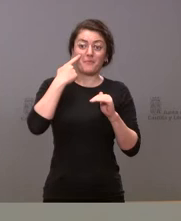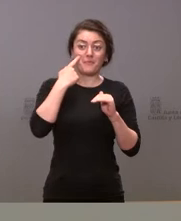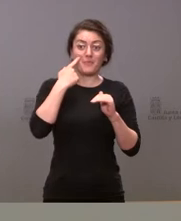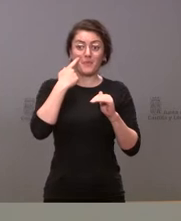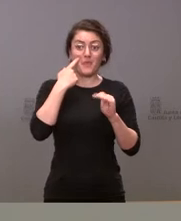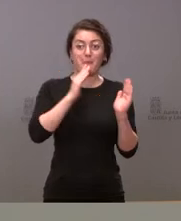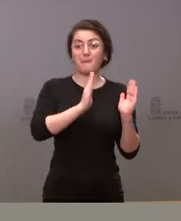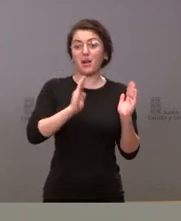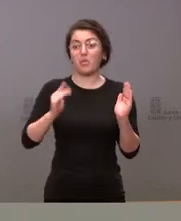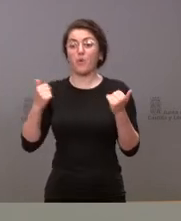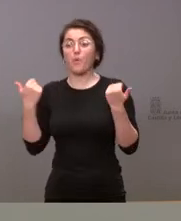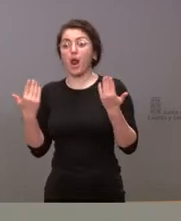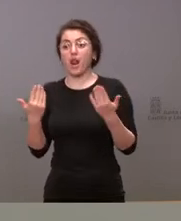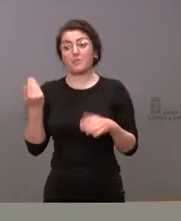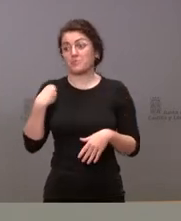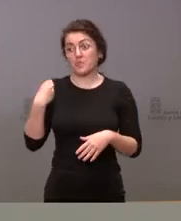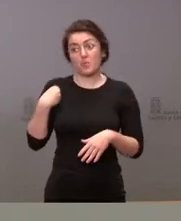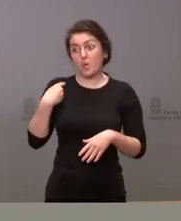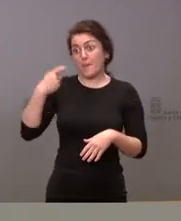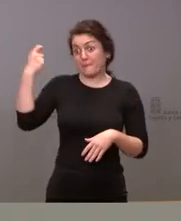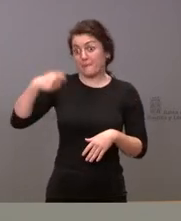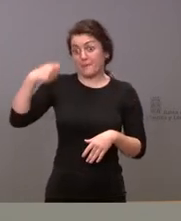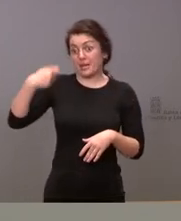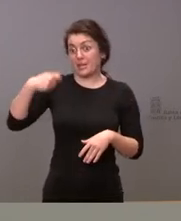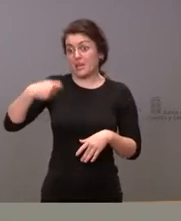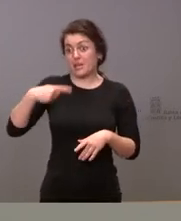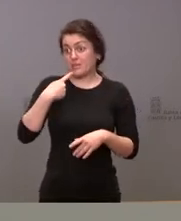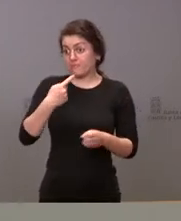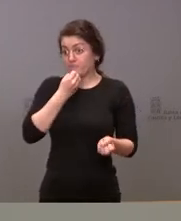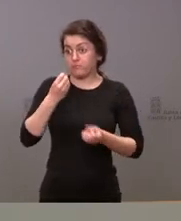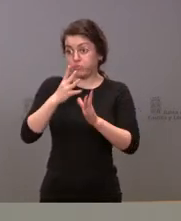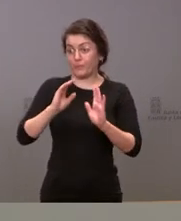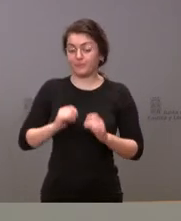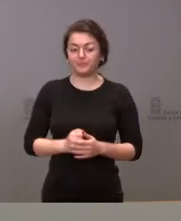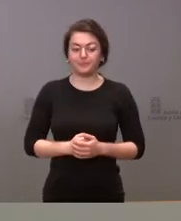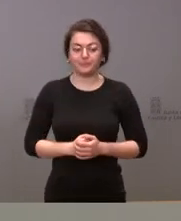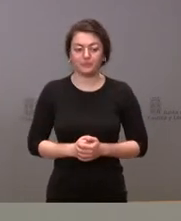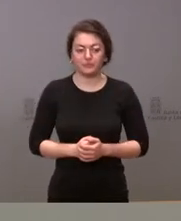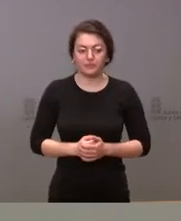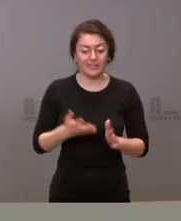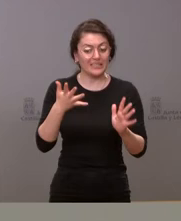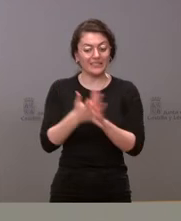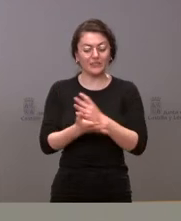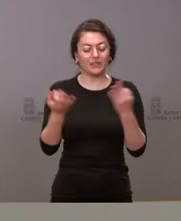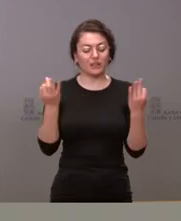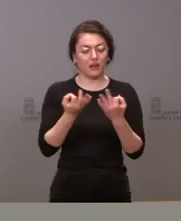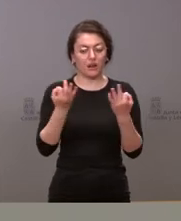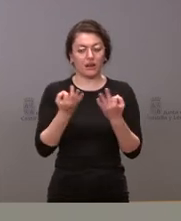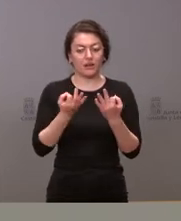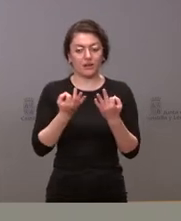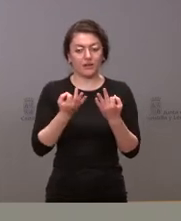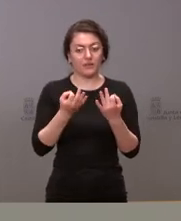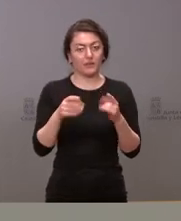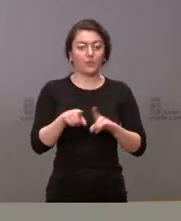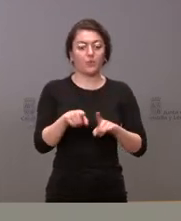que el propio presidente de la Junta de Castilla está manifestando. Eso significaría que no sería